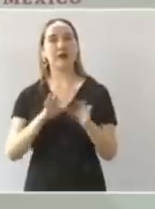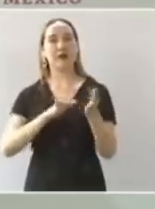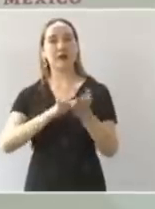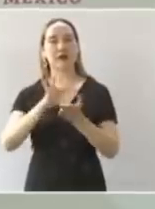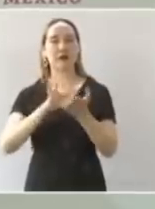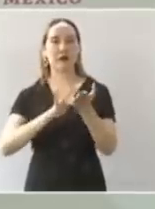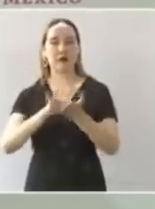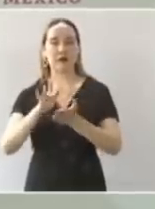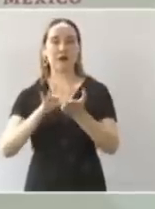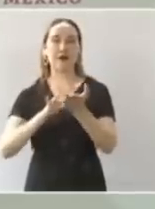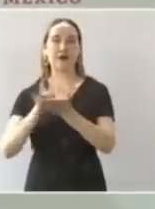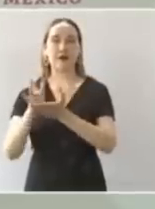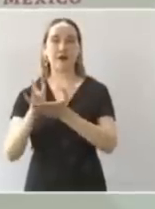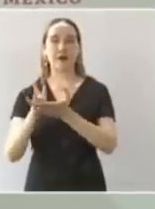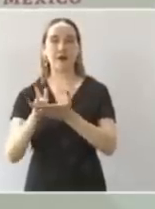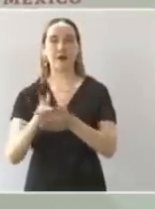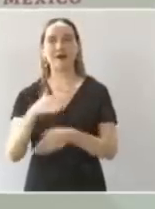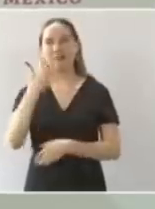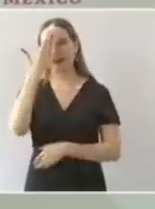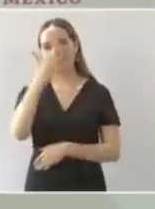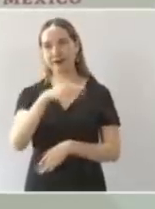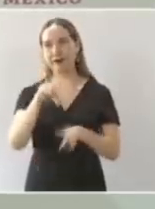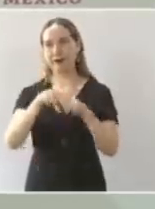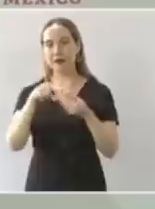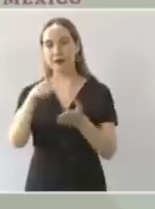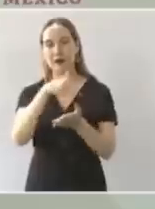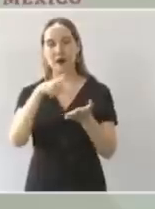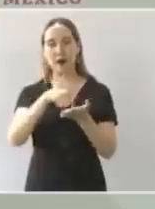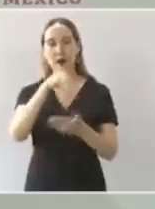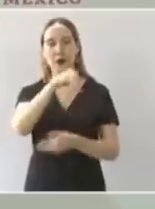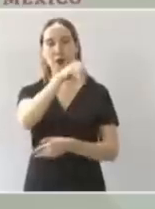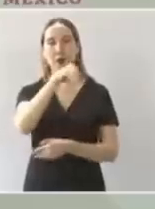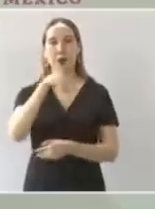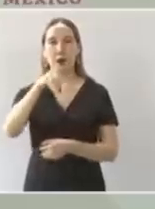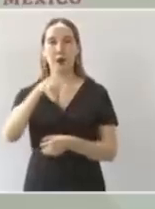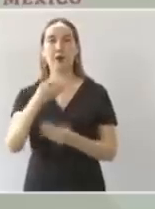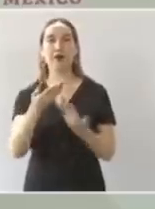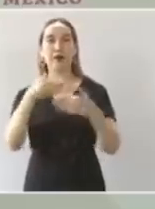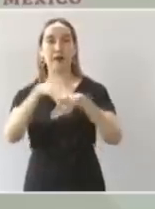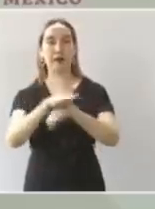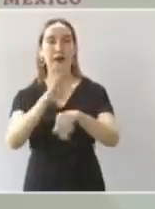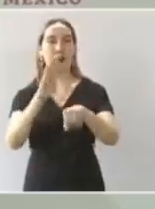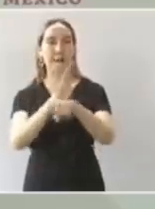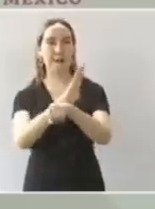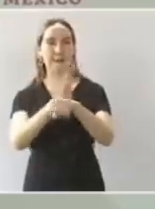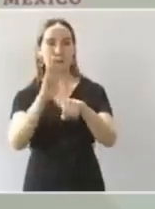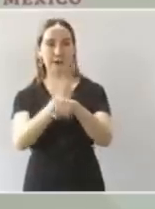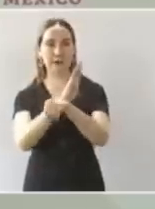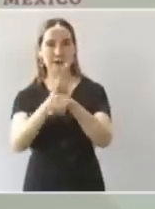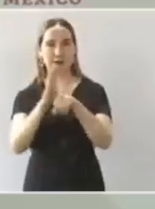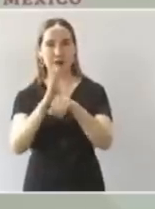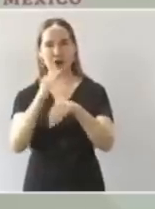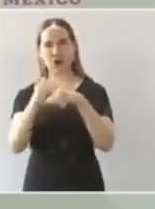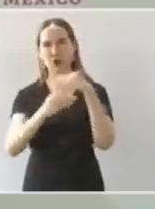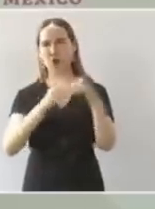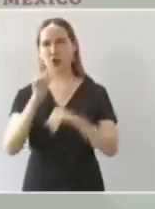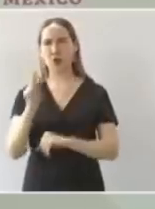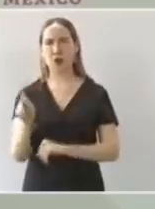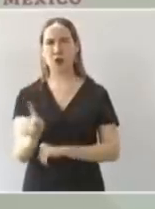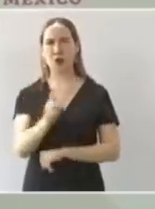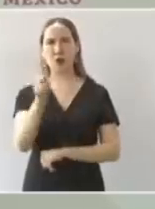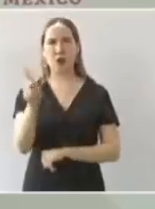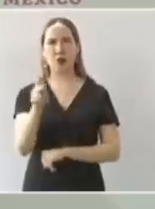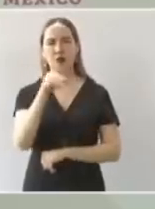las sucursales del banco del bienestar que va a estar en todos los pueblos va a ser el